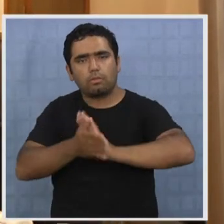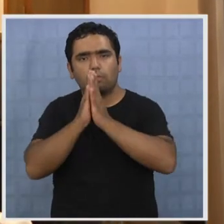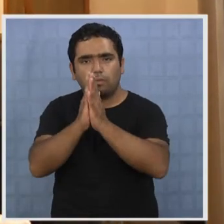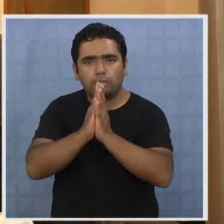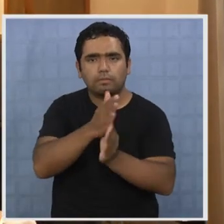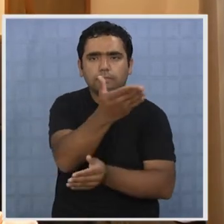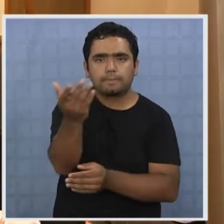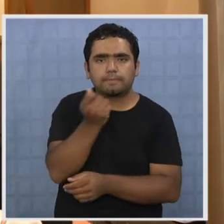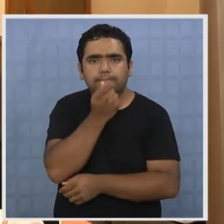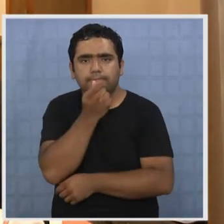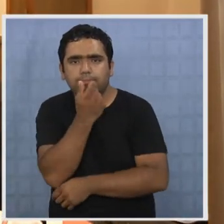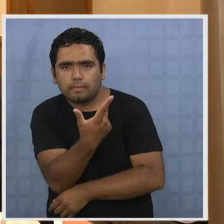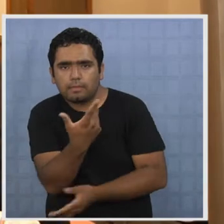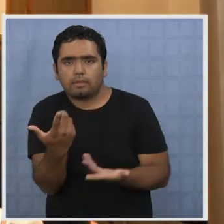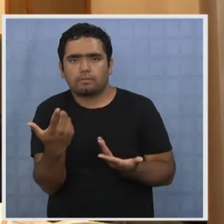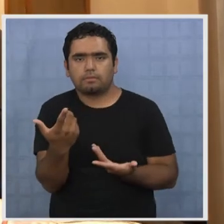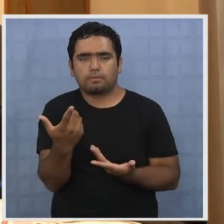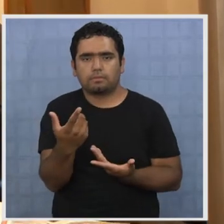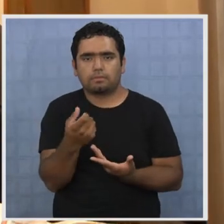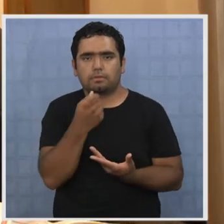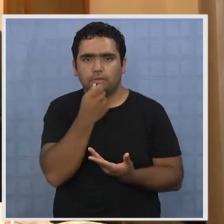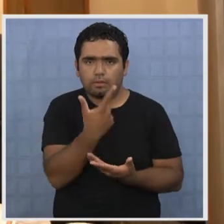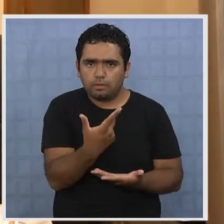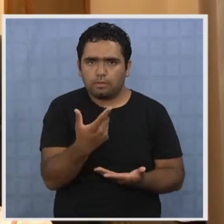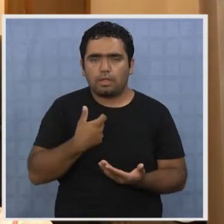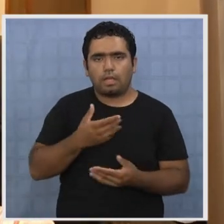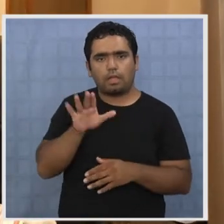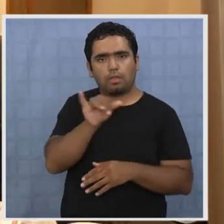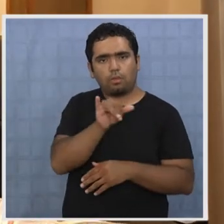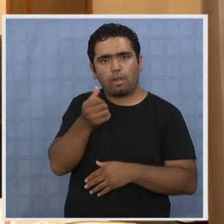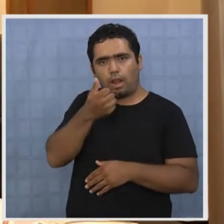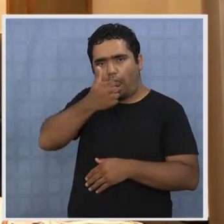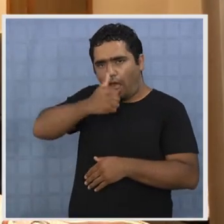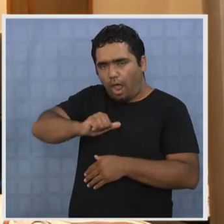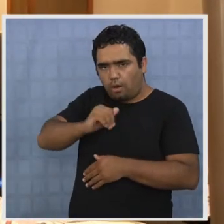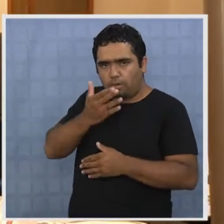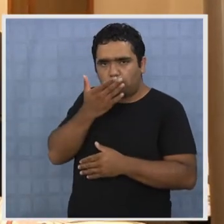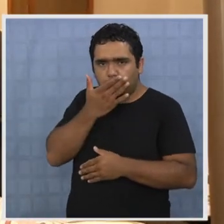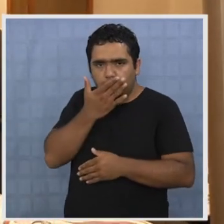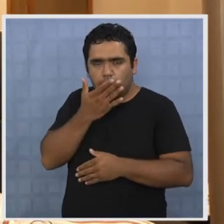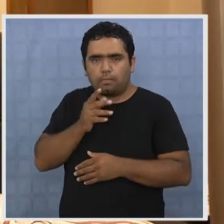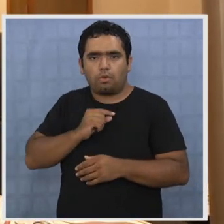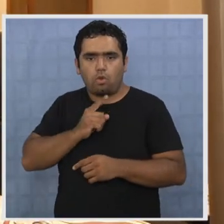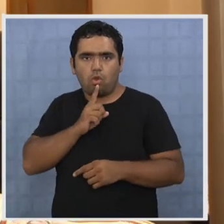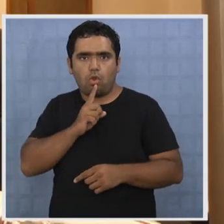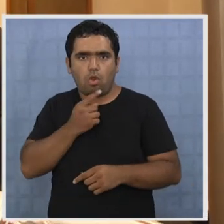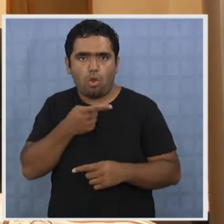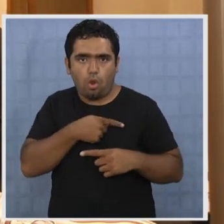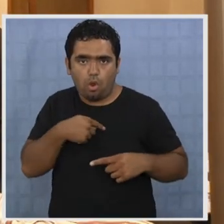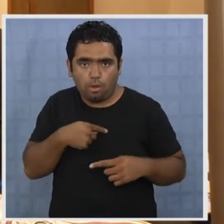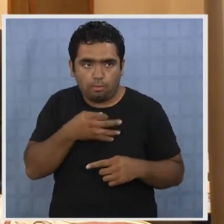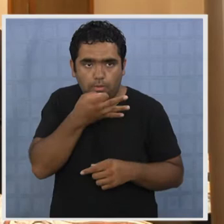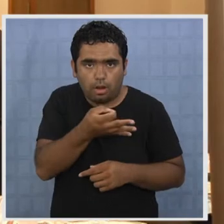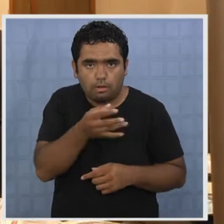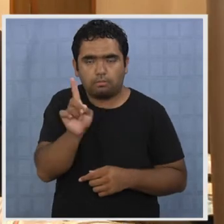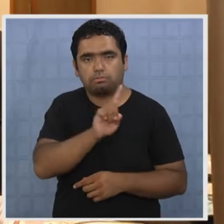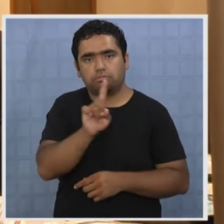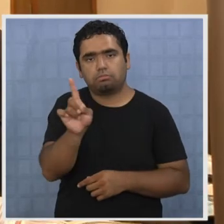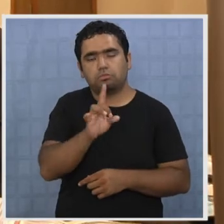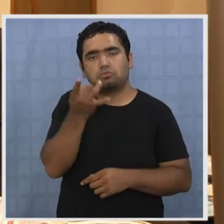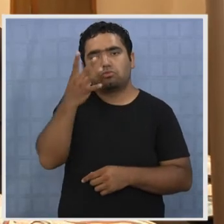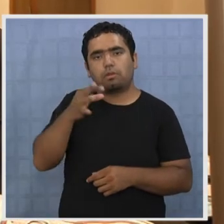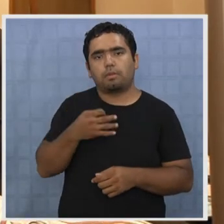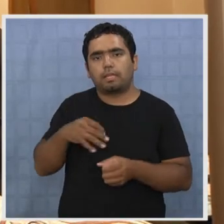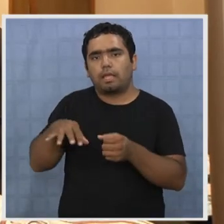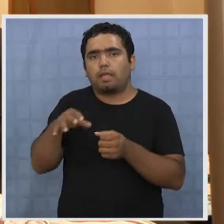denunciar seguramente, como el nombre lo dice. Es una denuncia anónima que se hace, no se le pide nombre, en la cual se denuncia